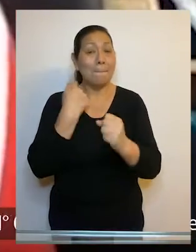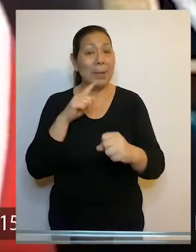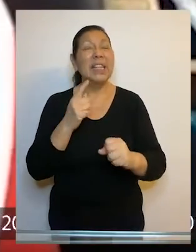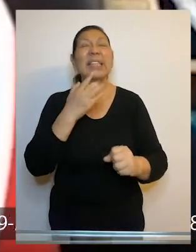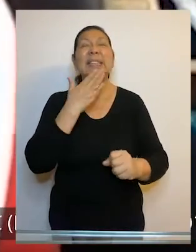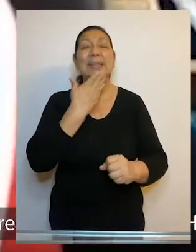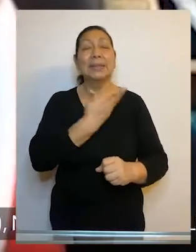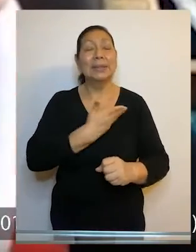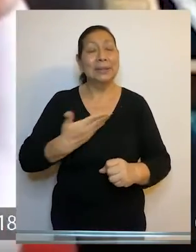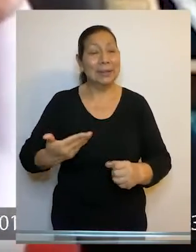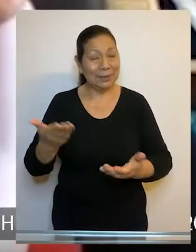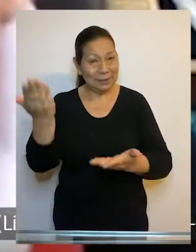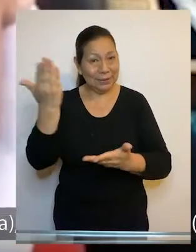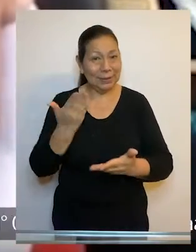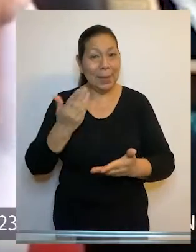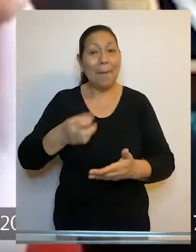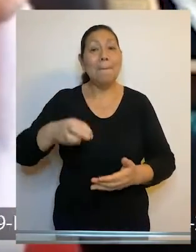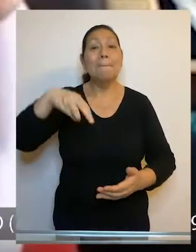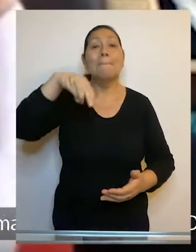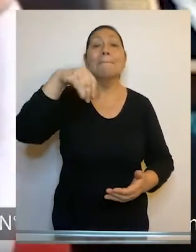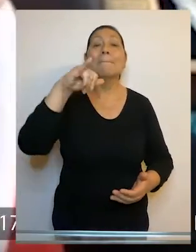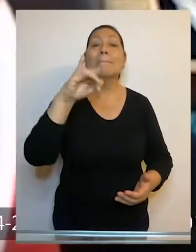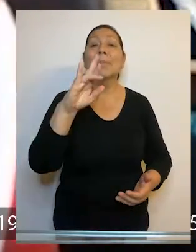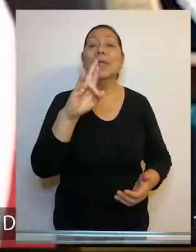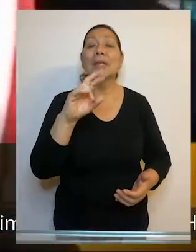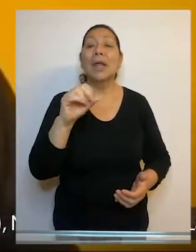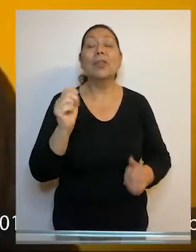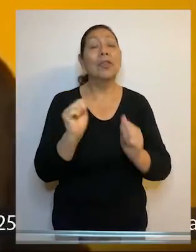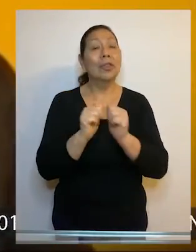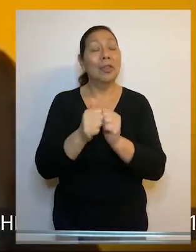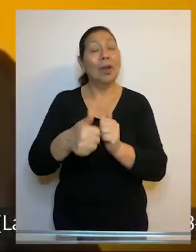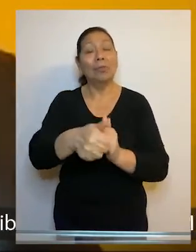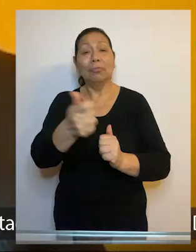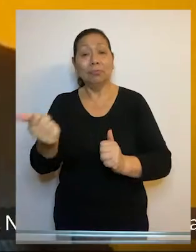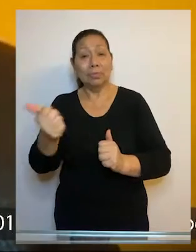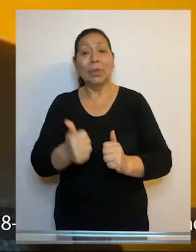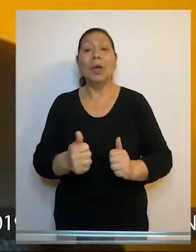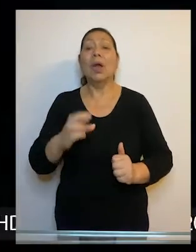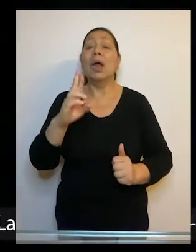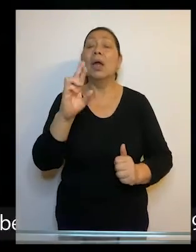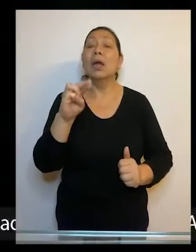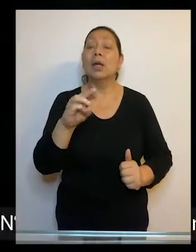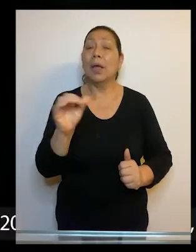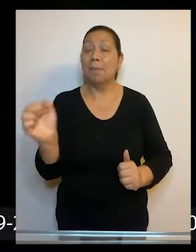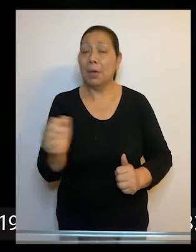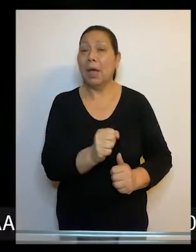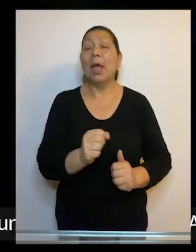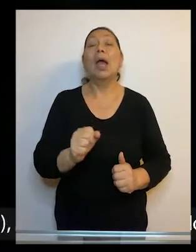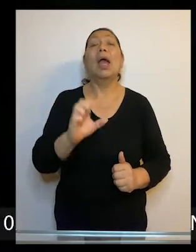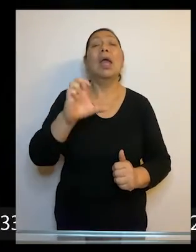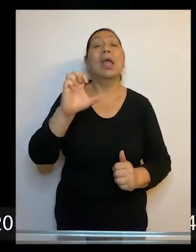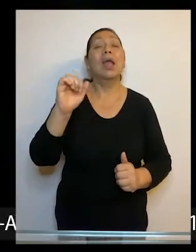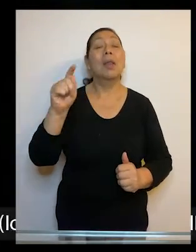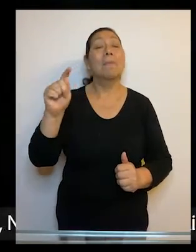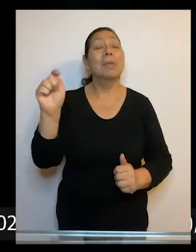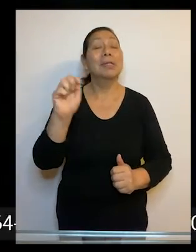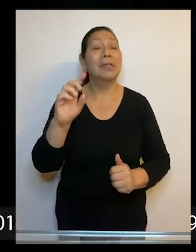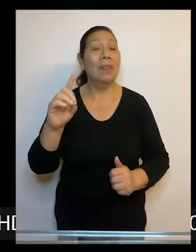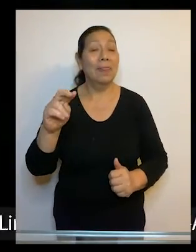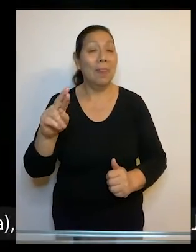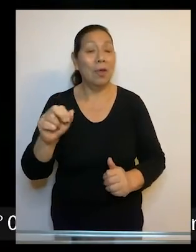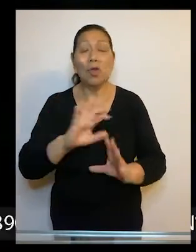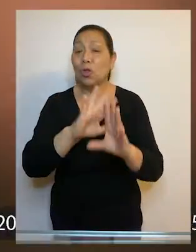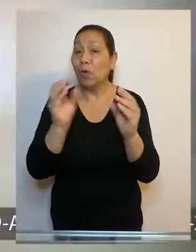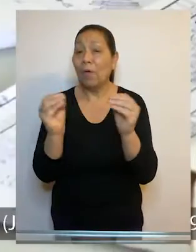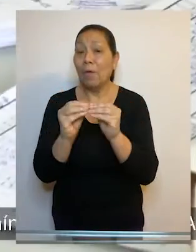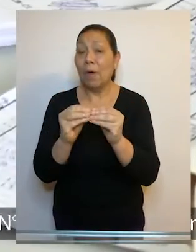de la mañana y fue presidida por el magistrado Manuel Miranda Canales e integrada por los magistrados Carlos Ramos Núñez y Eloy Espinosa Saldaña